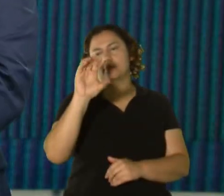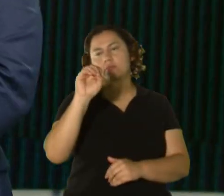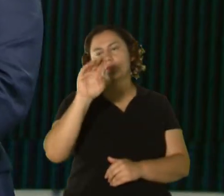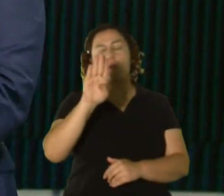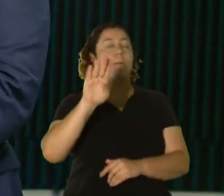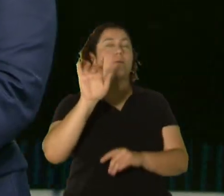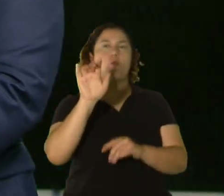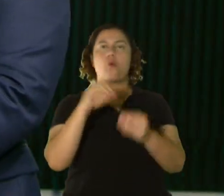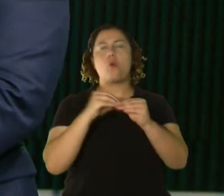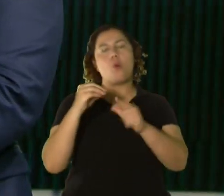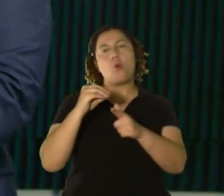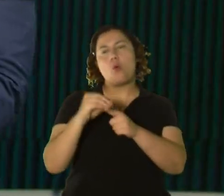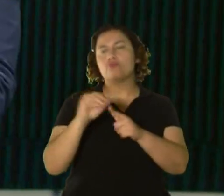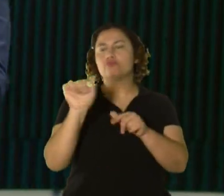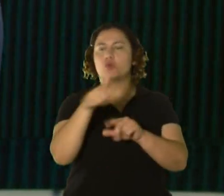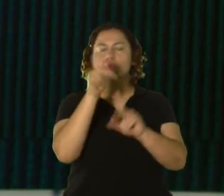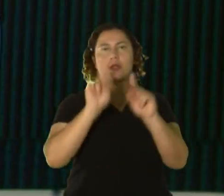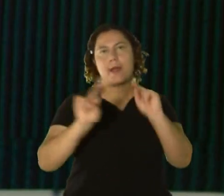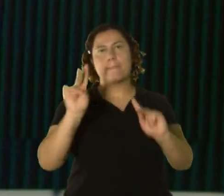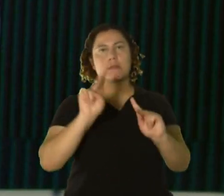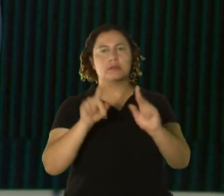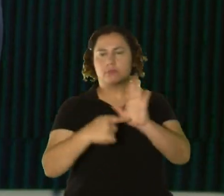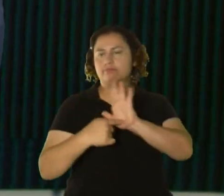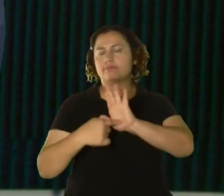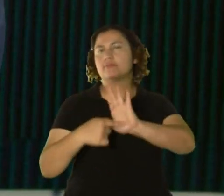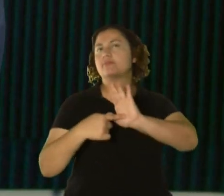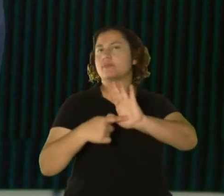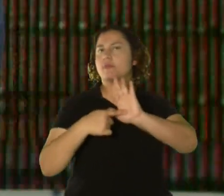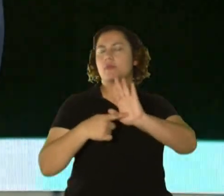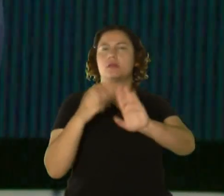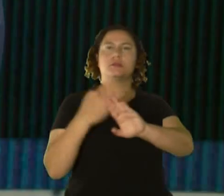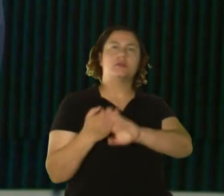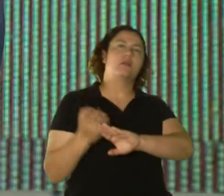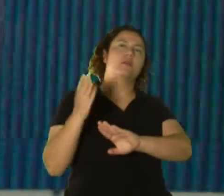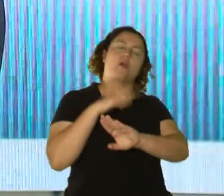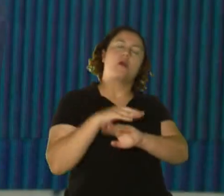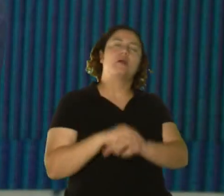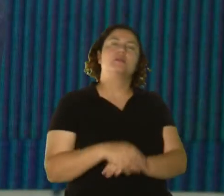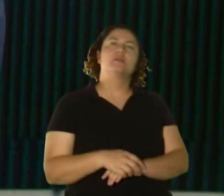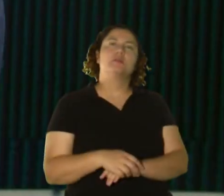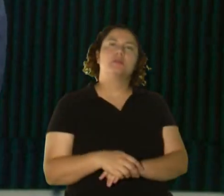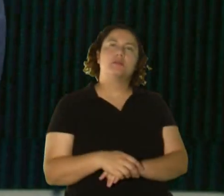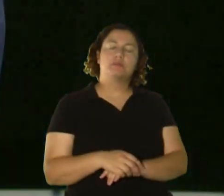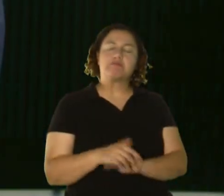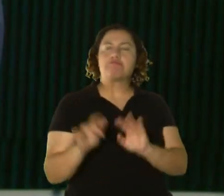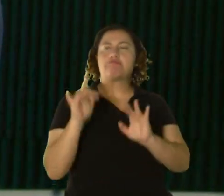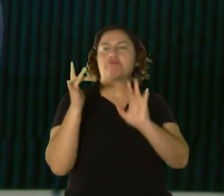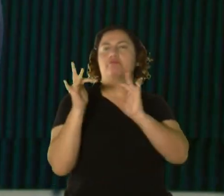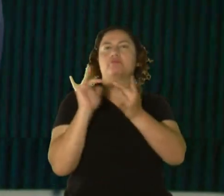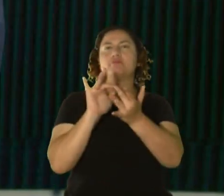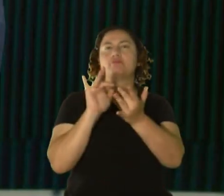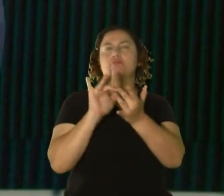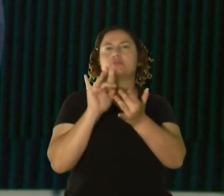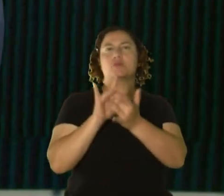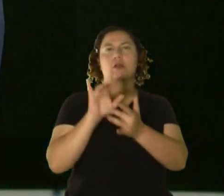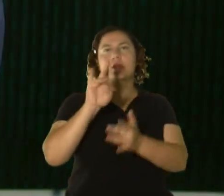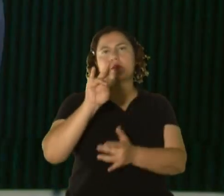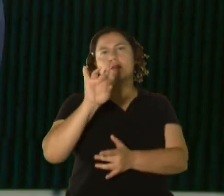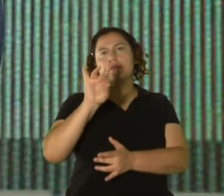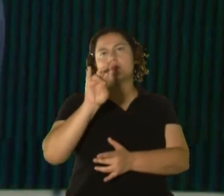otra persona de las que se han presentado anteriormente, se pueden comunicar con el 787